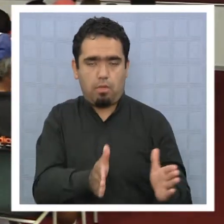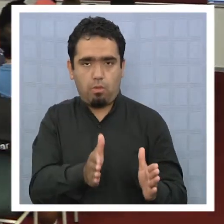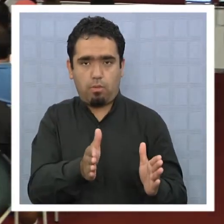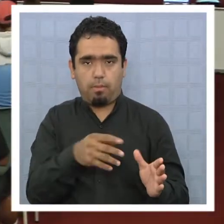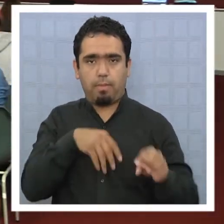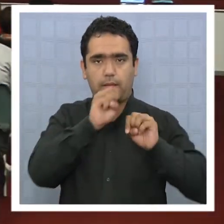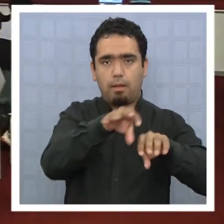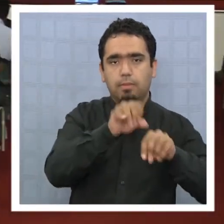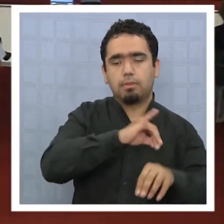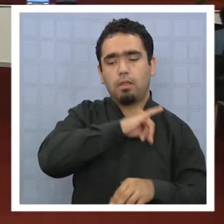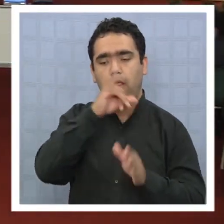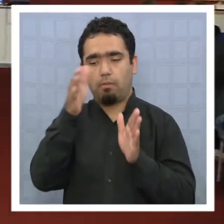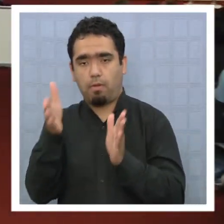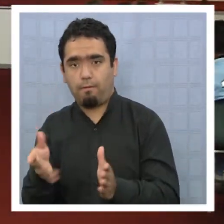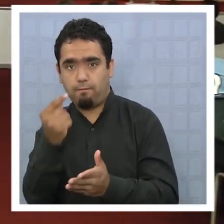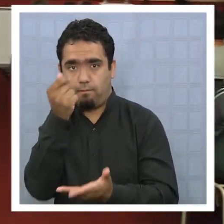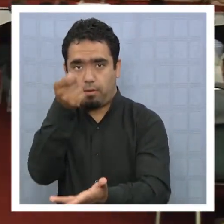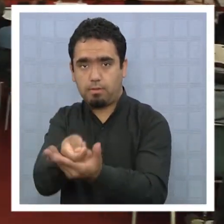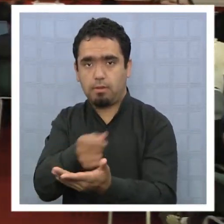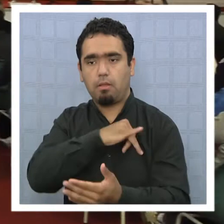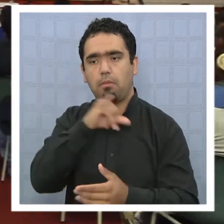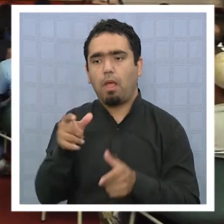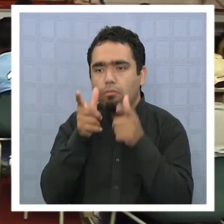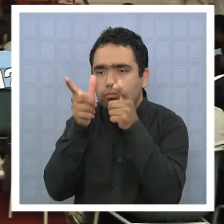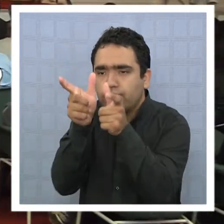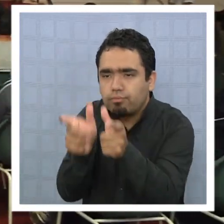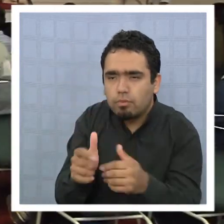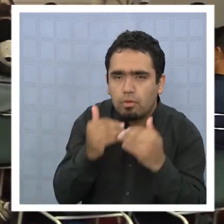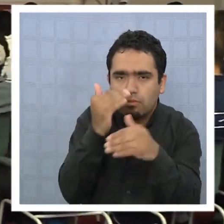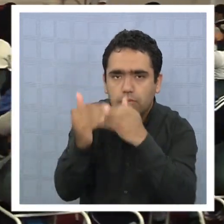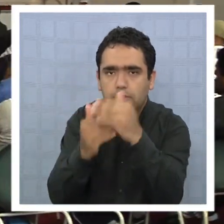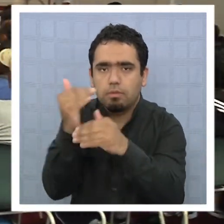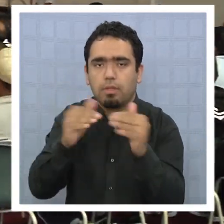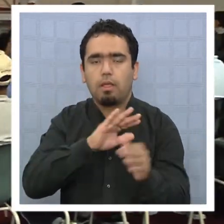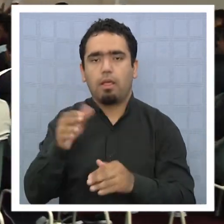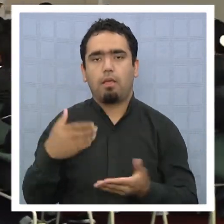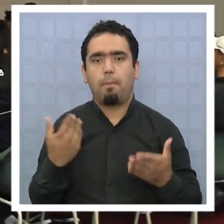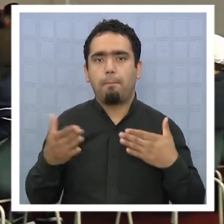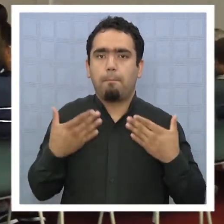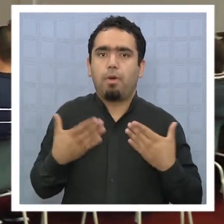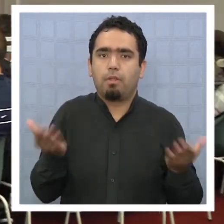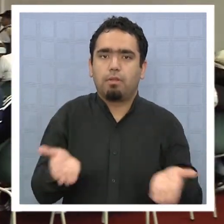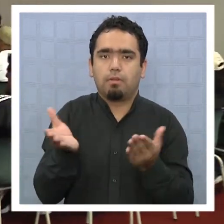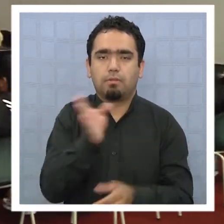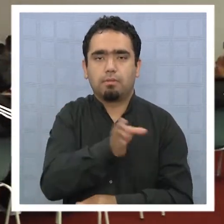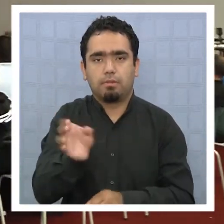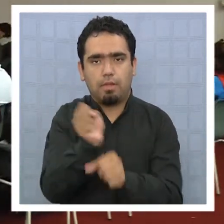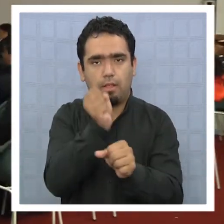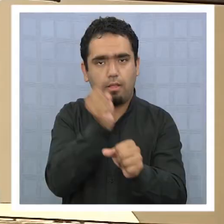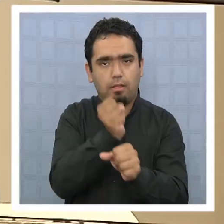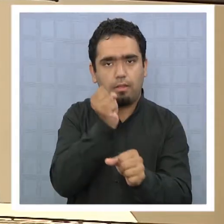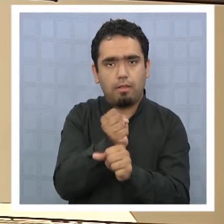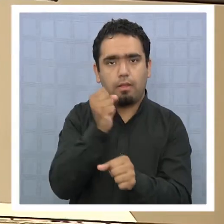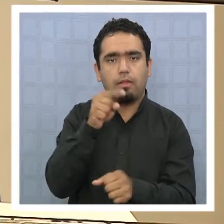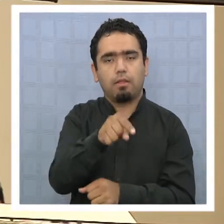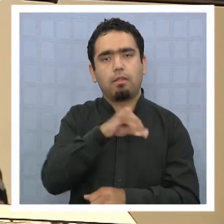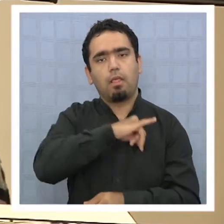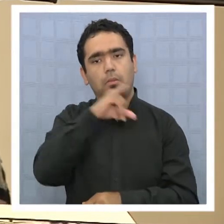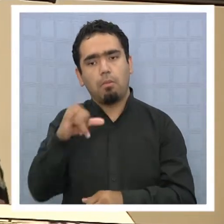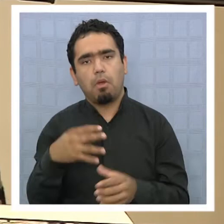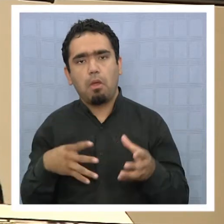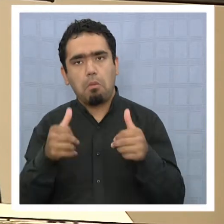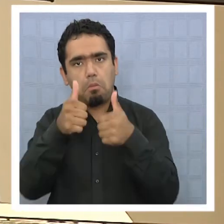capacitación, financiamiento y seguimiento. De lograr la motivación de los trabajadores y resultar exitoso, no se descarta